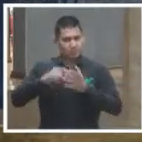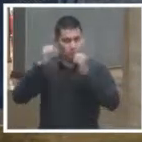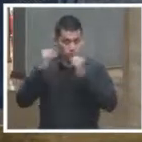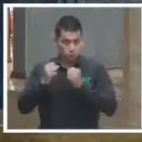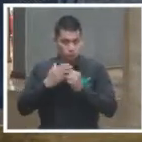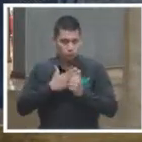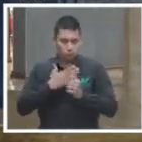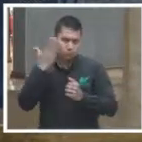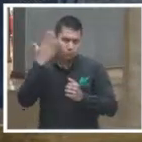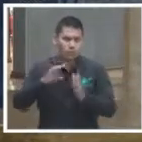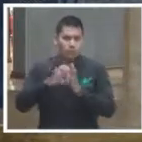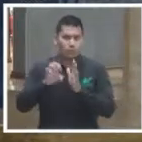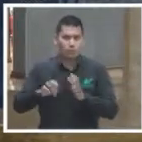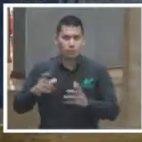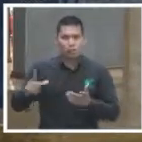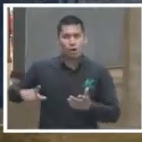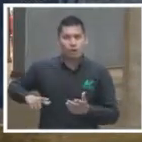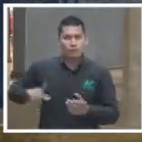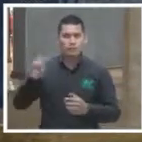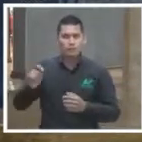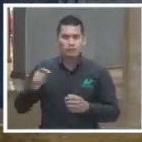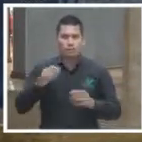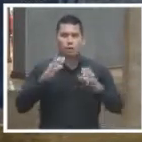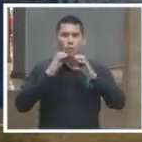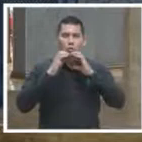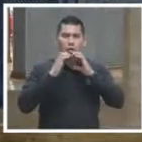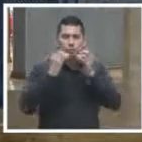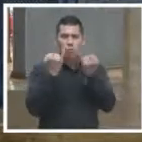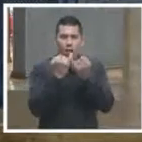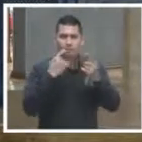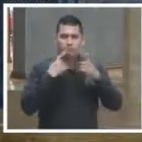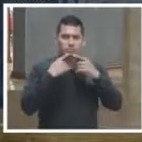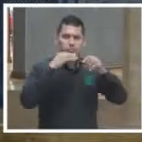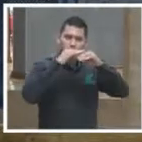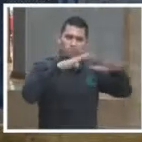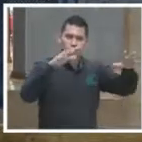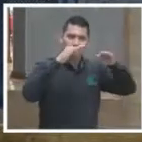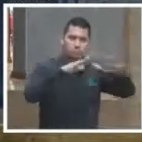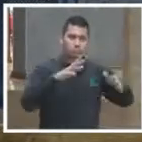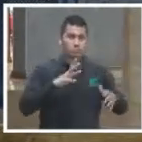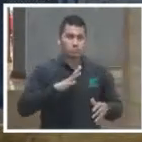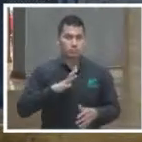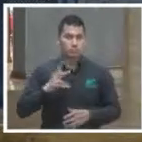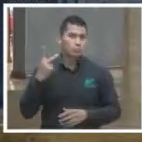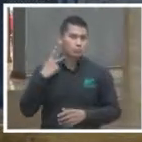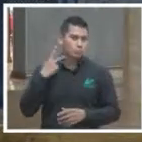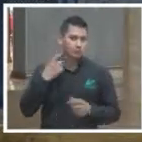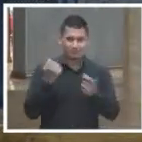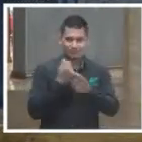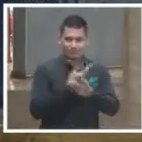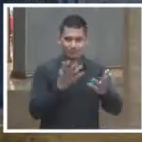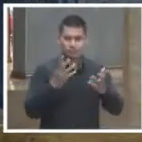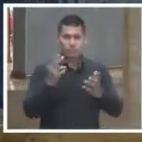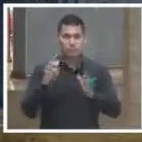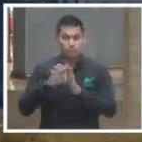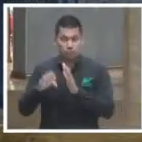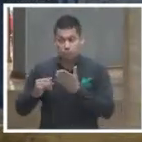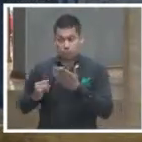que gobernar es comunicar. Muchas de las políticas públicas, muchas de las decisiones que se tomen,